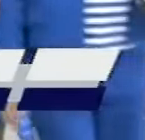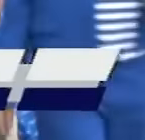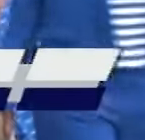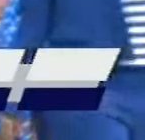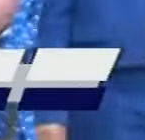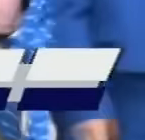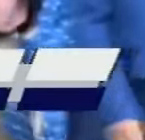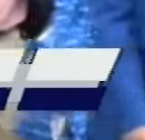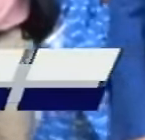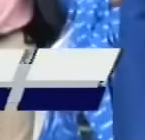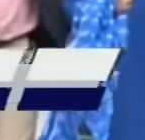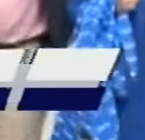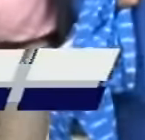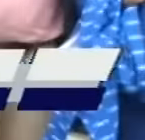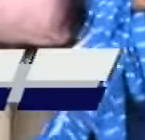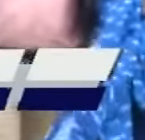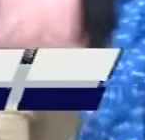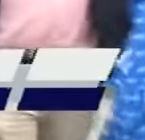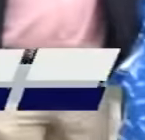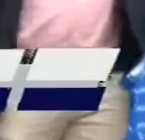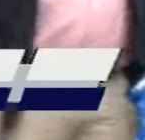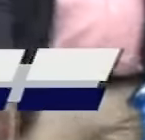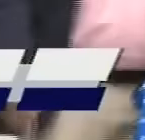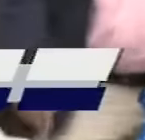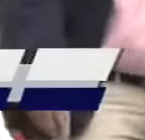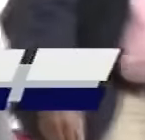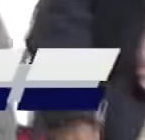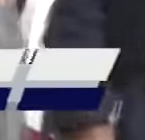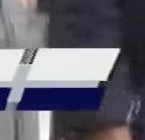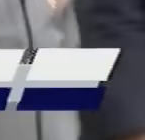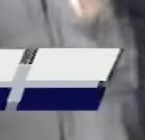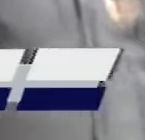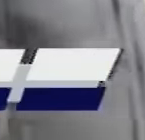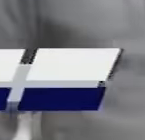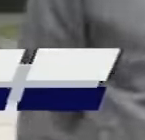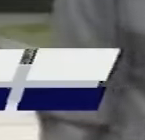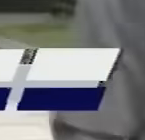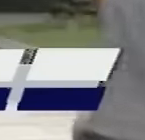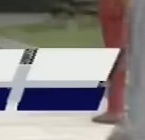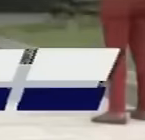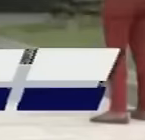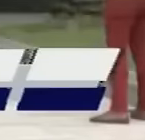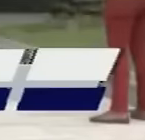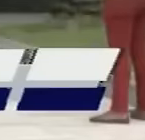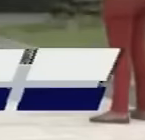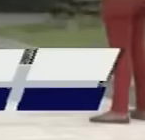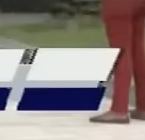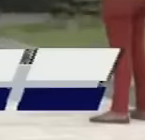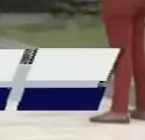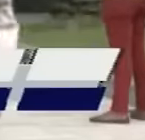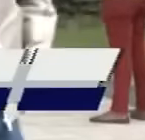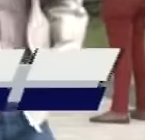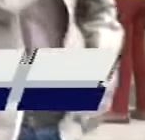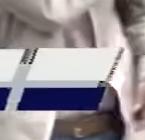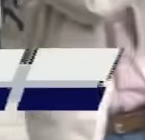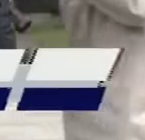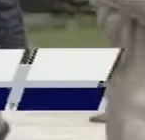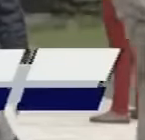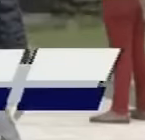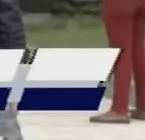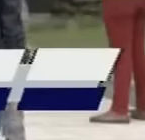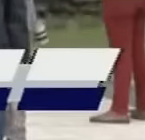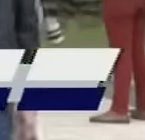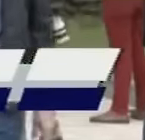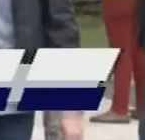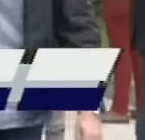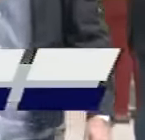el fondo editorial de la Asamblea Nacional. Y bien, con esta información devolvemos el contacto a Máster, agradeciéndolas por mantenerse